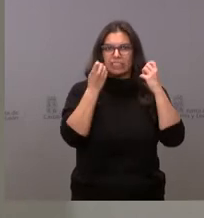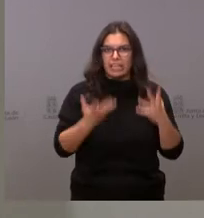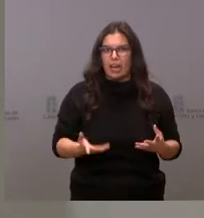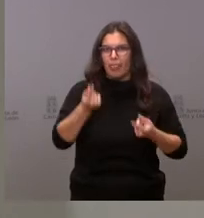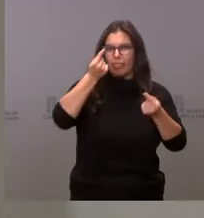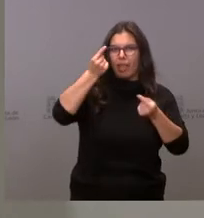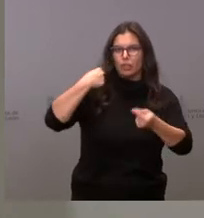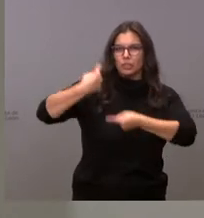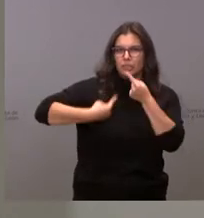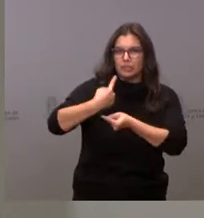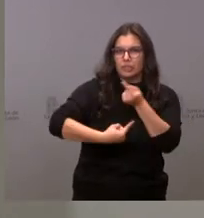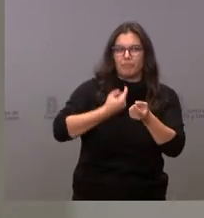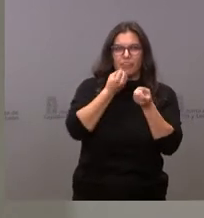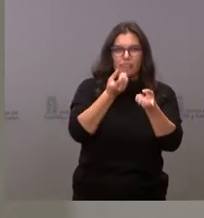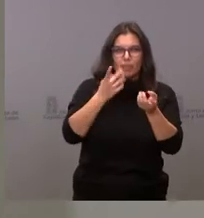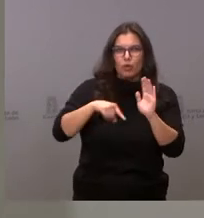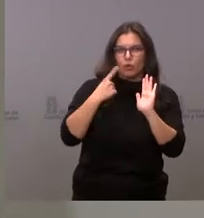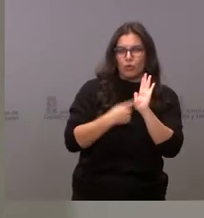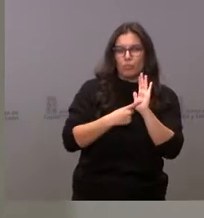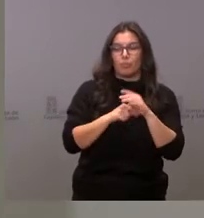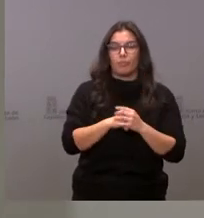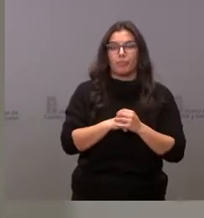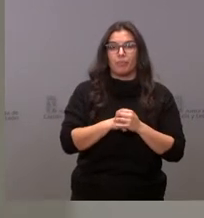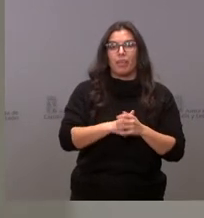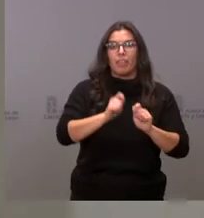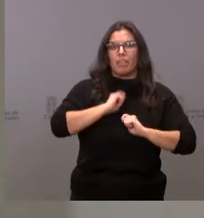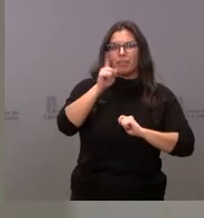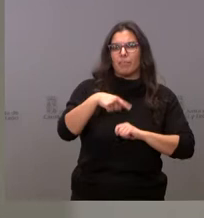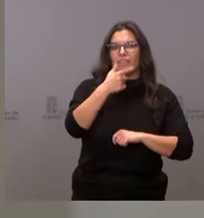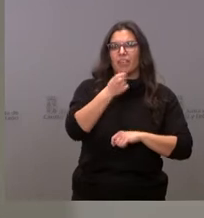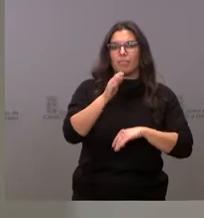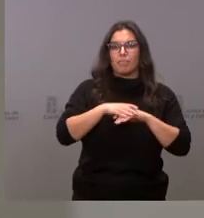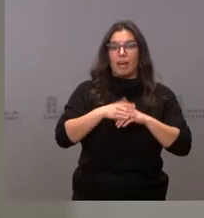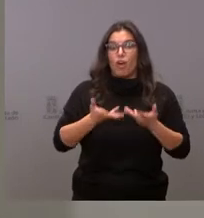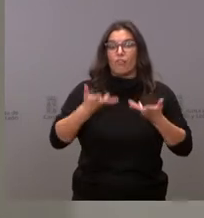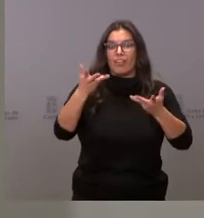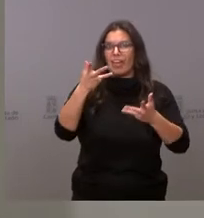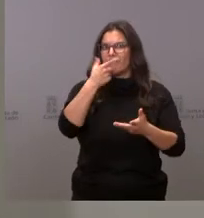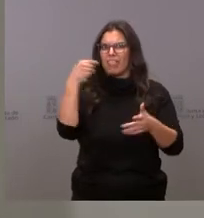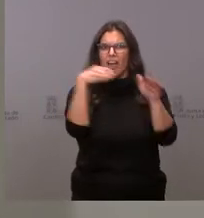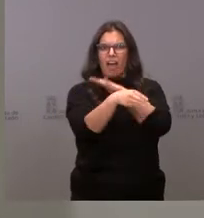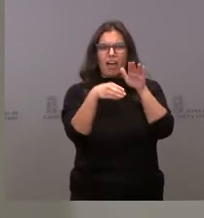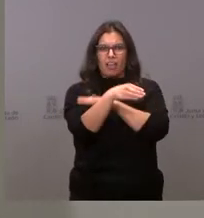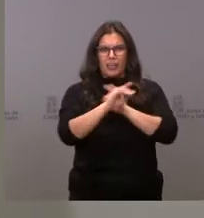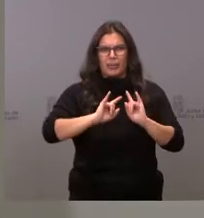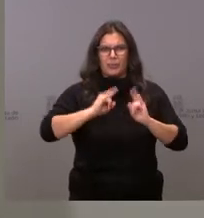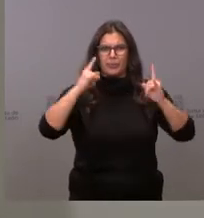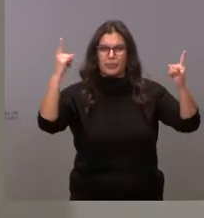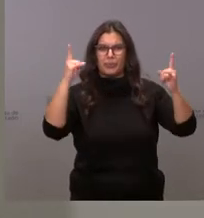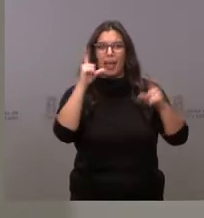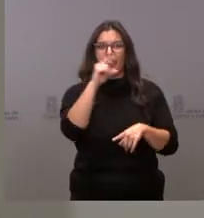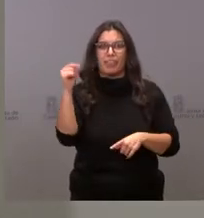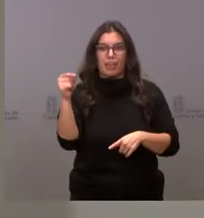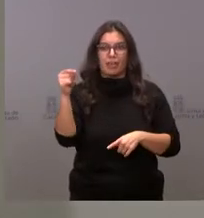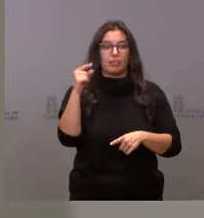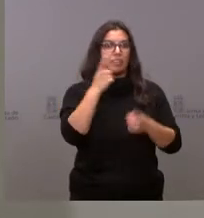conocer toda la información. Nos han permitido facilitar el acceso a la información pública, multiplicar casi por cien las solicitudes de